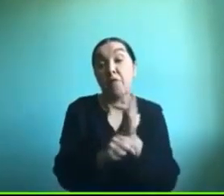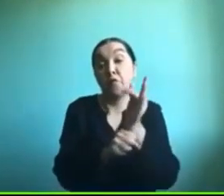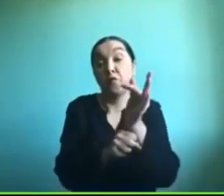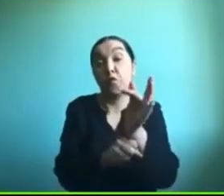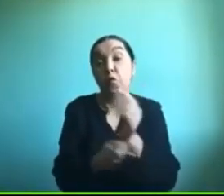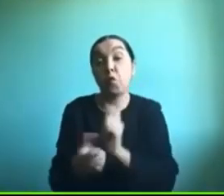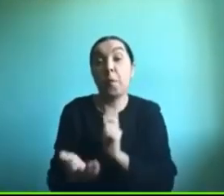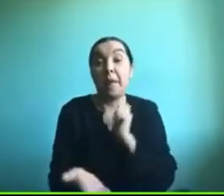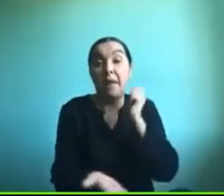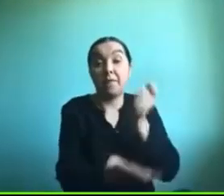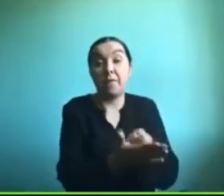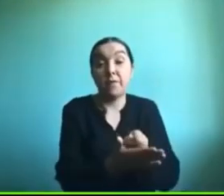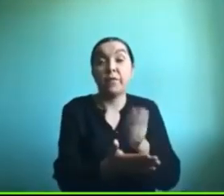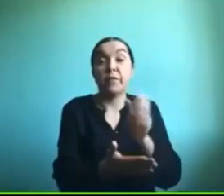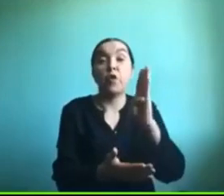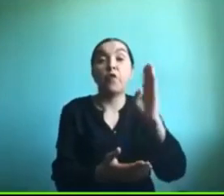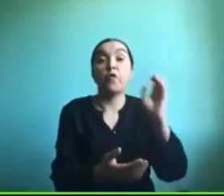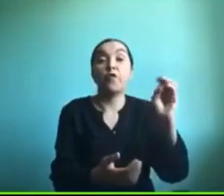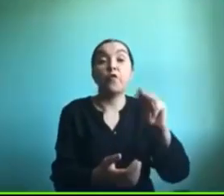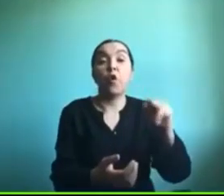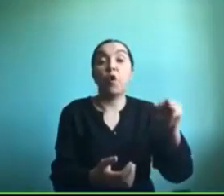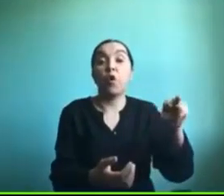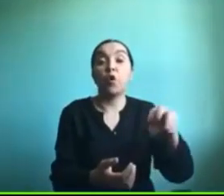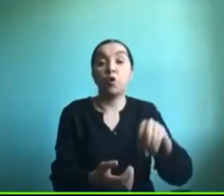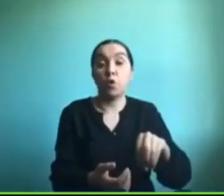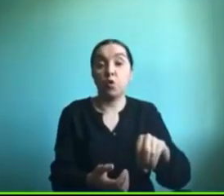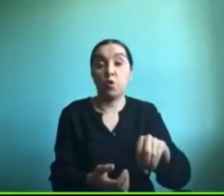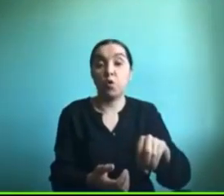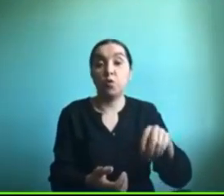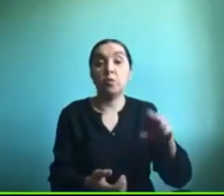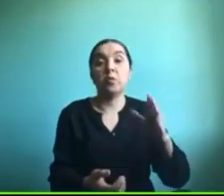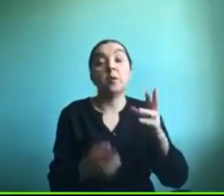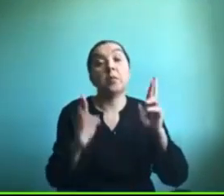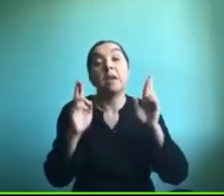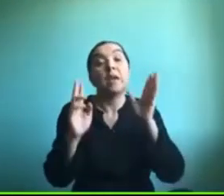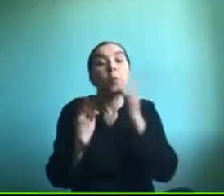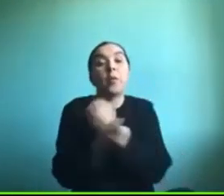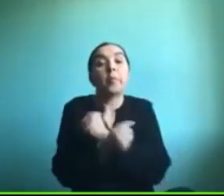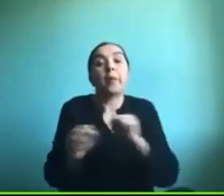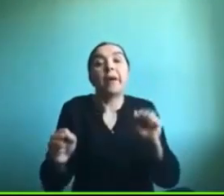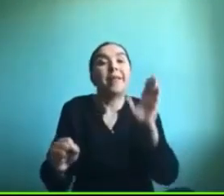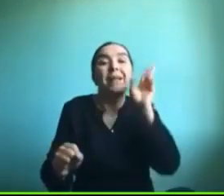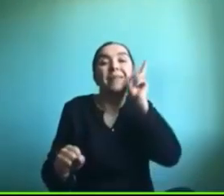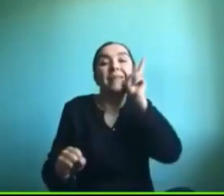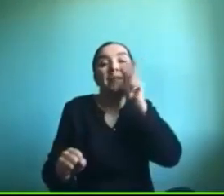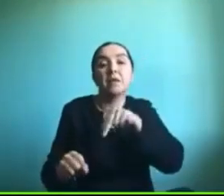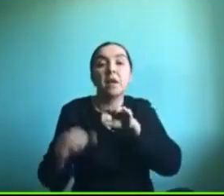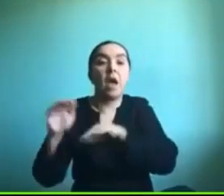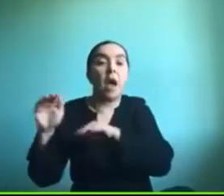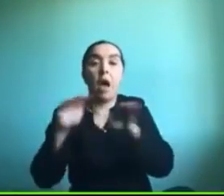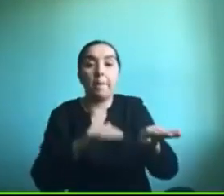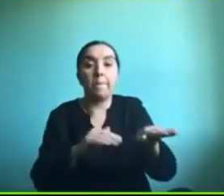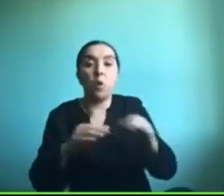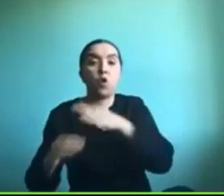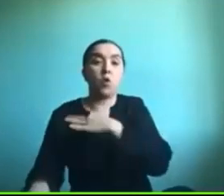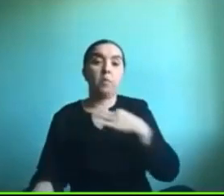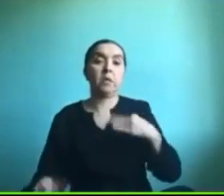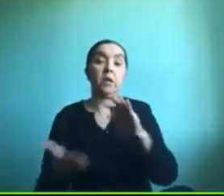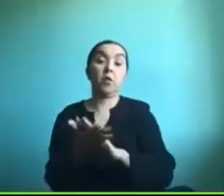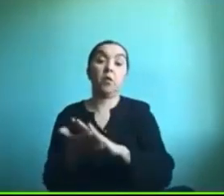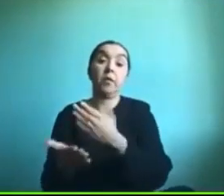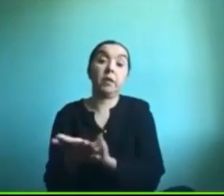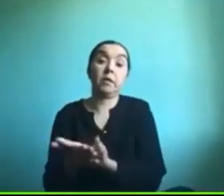que no podemos quedarnos sin tener el respaldo desde desde el Ministerio de Salud pero estamos trabajando estamos haciendo